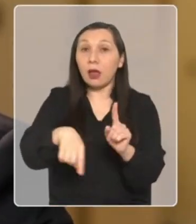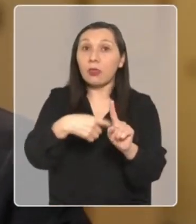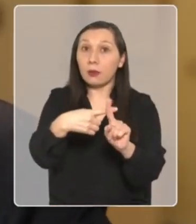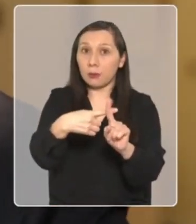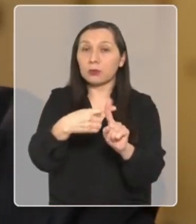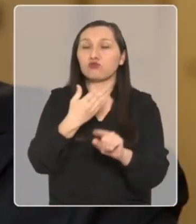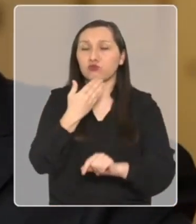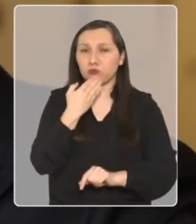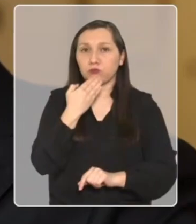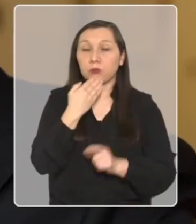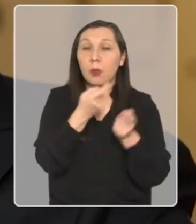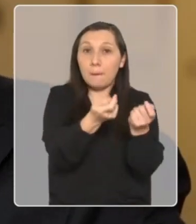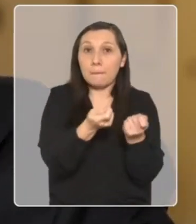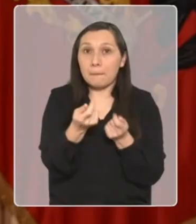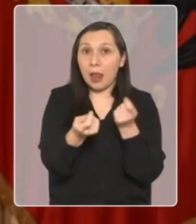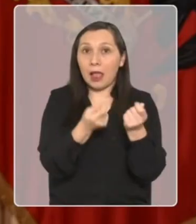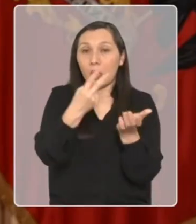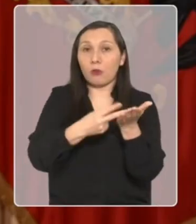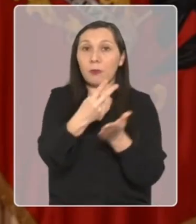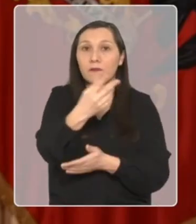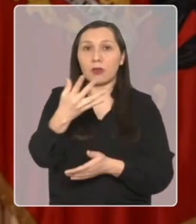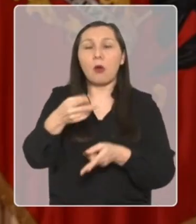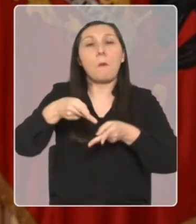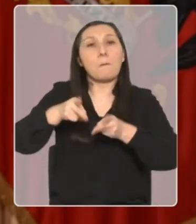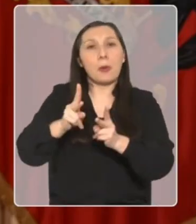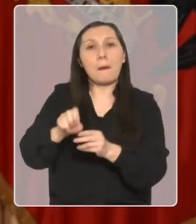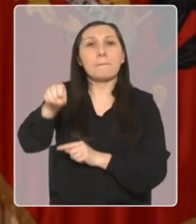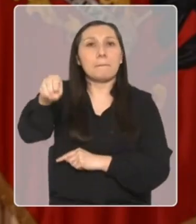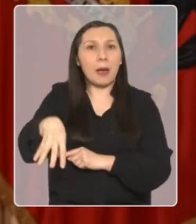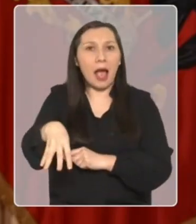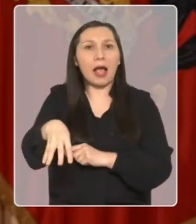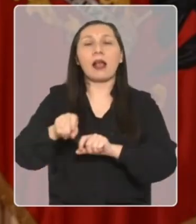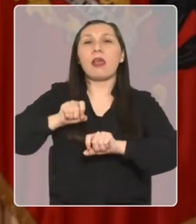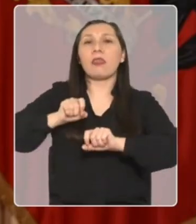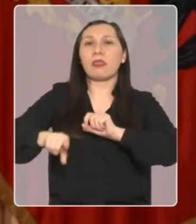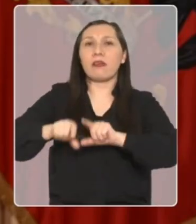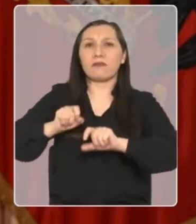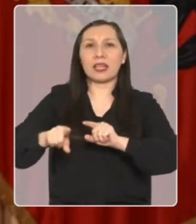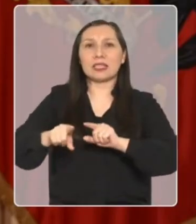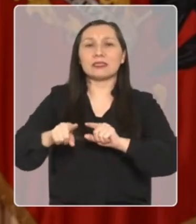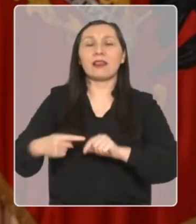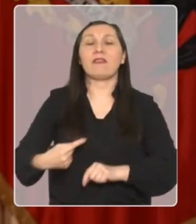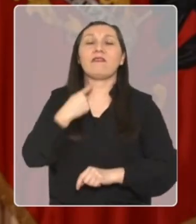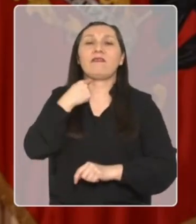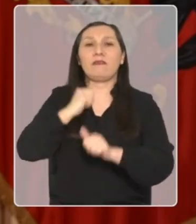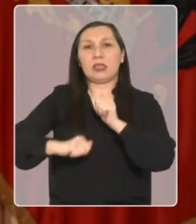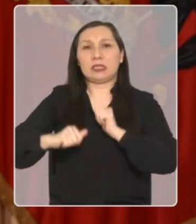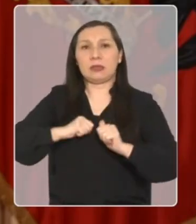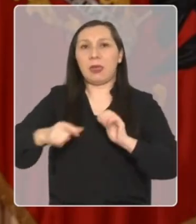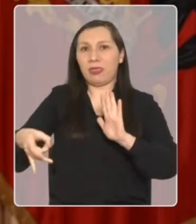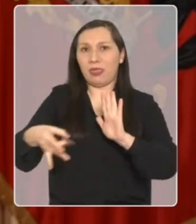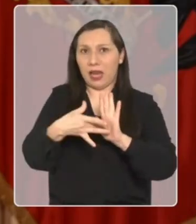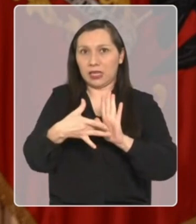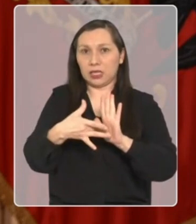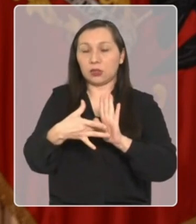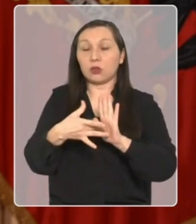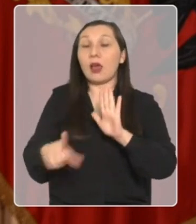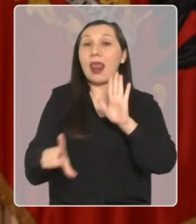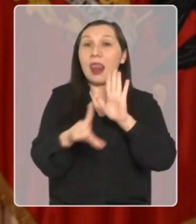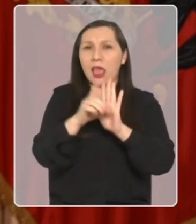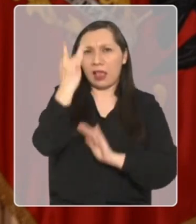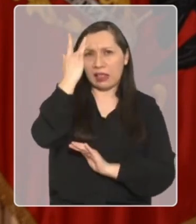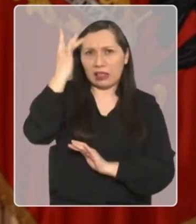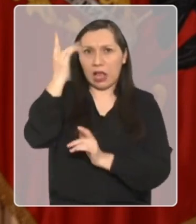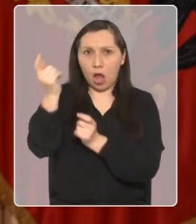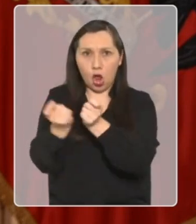Adicionalmente, el presupuesto del 2025 permitirá financiar la Defensoría de las Víctimas de Delito, la Ley de